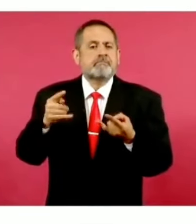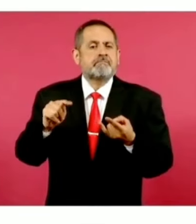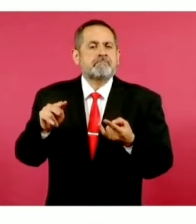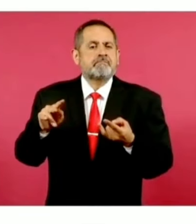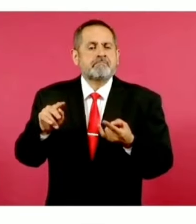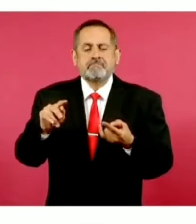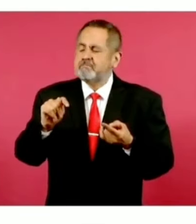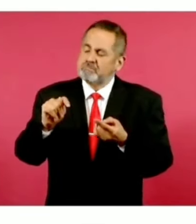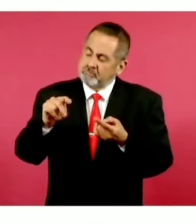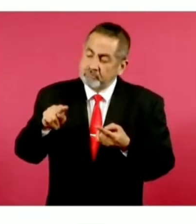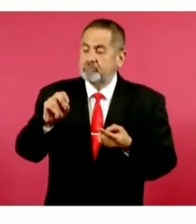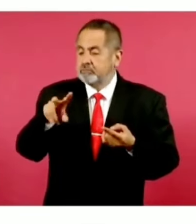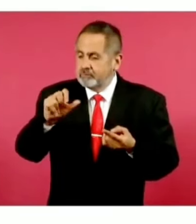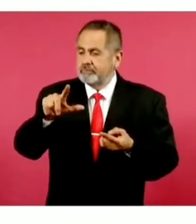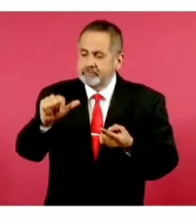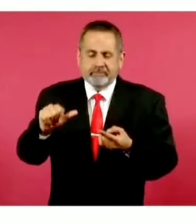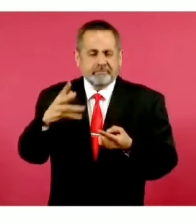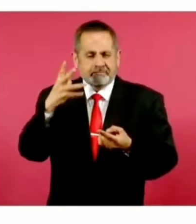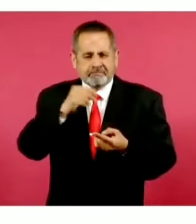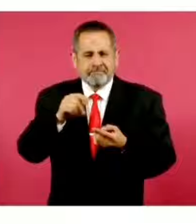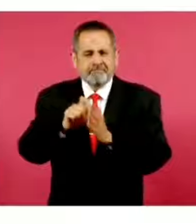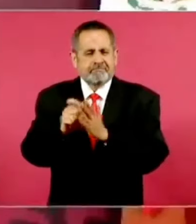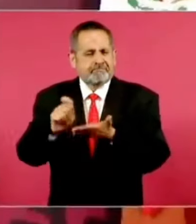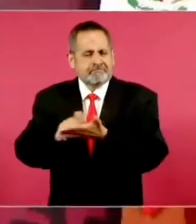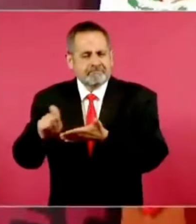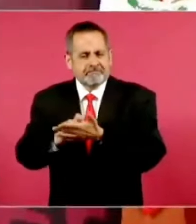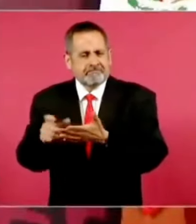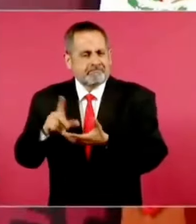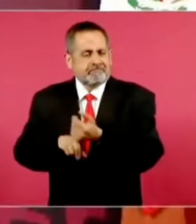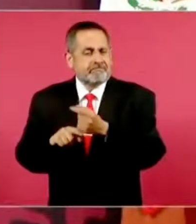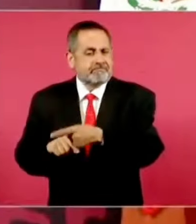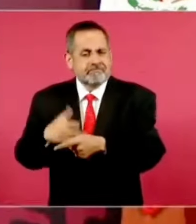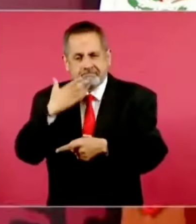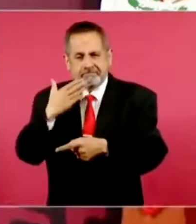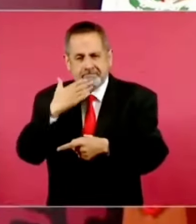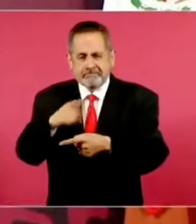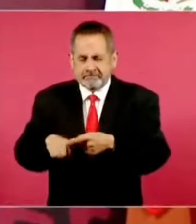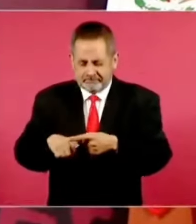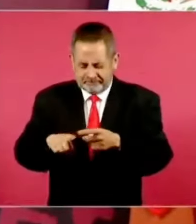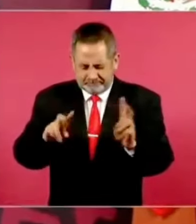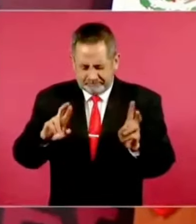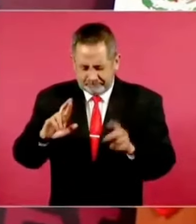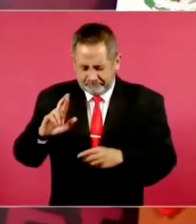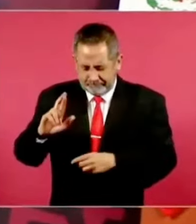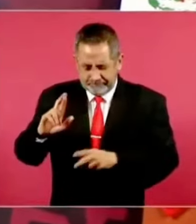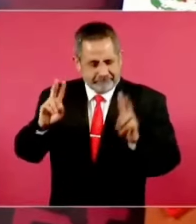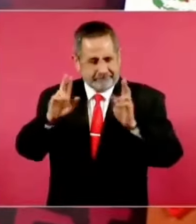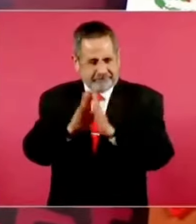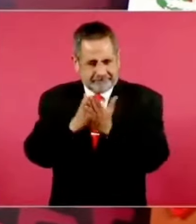que se llama Recuerdos de mi madre.